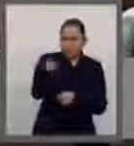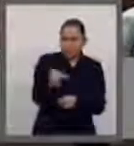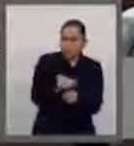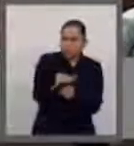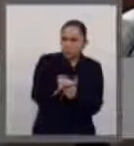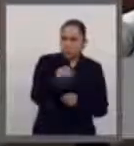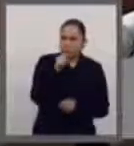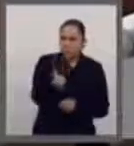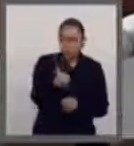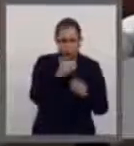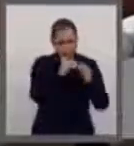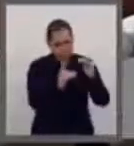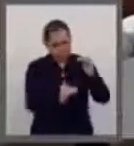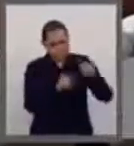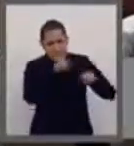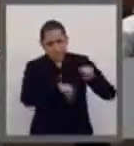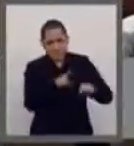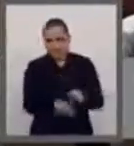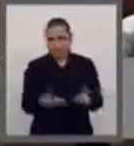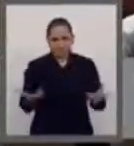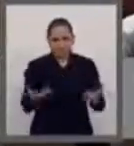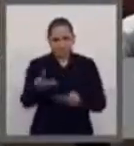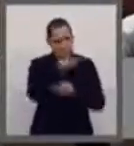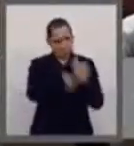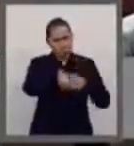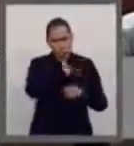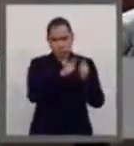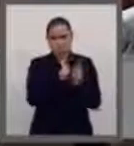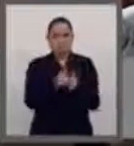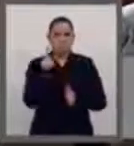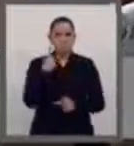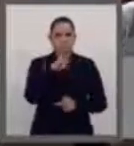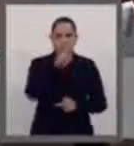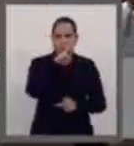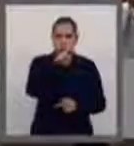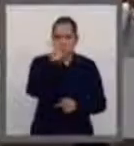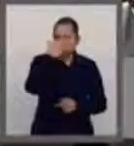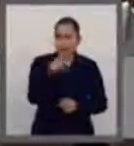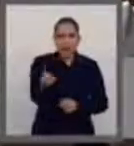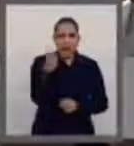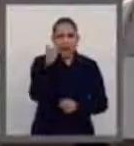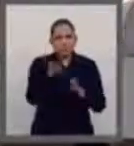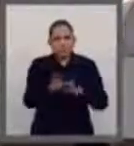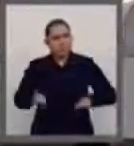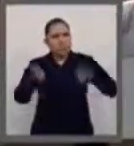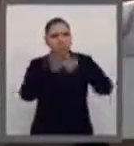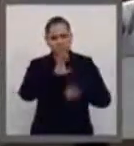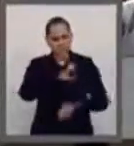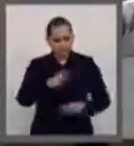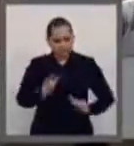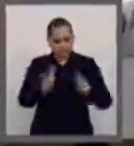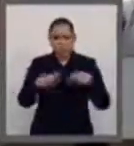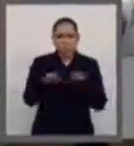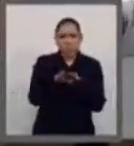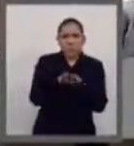lucha contra este cáncer es la detención precoz. Y a fin de mejorar el pronóstico